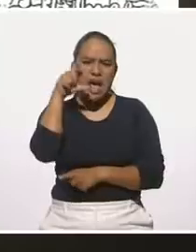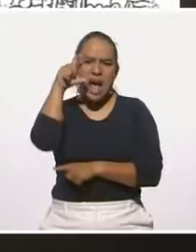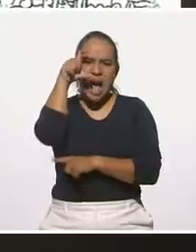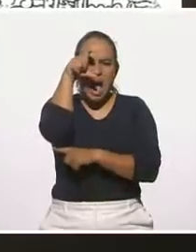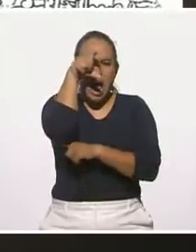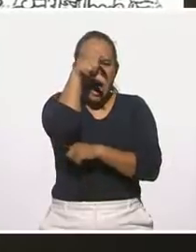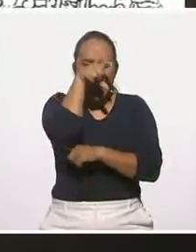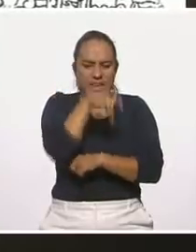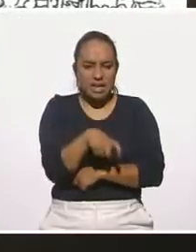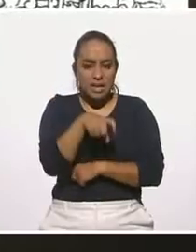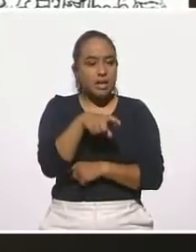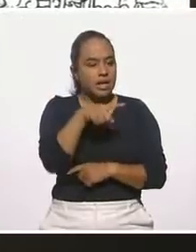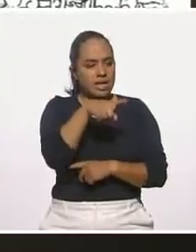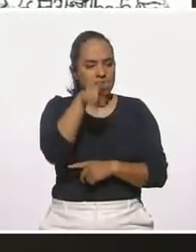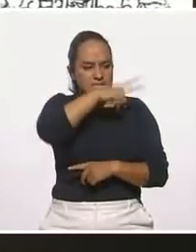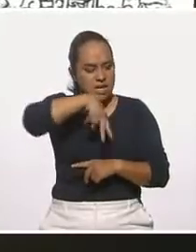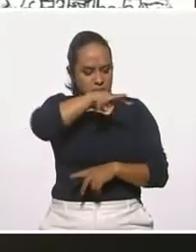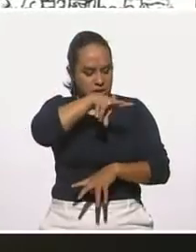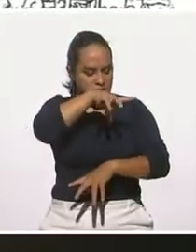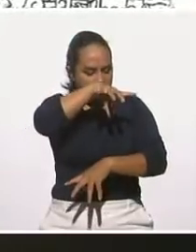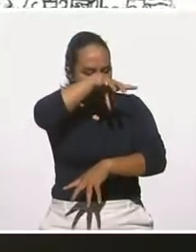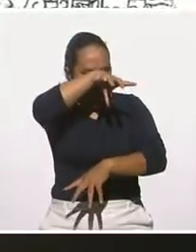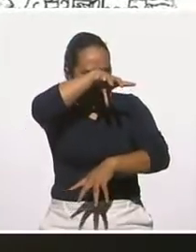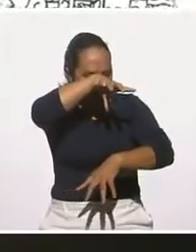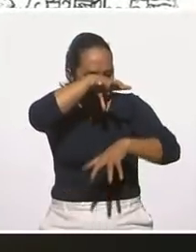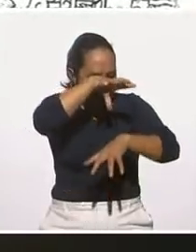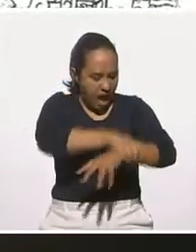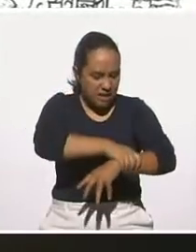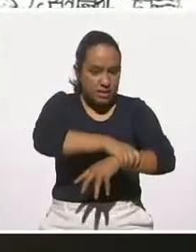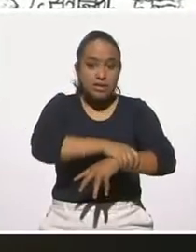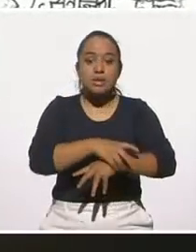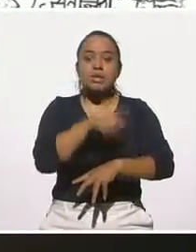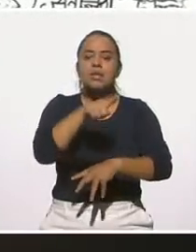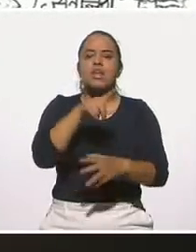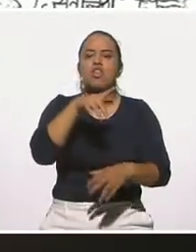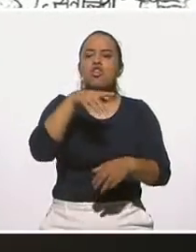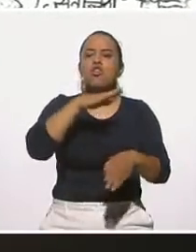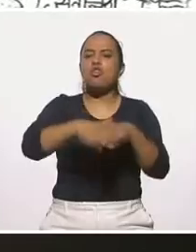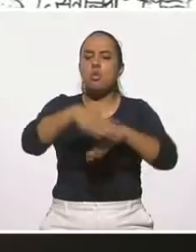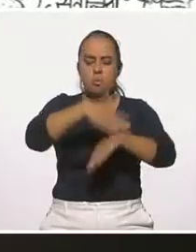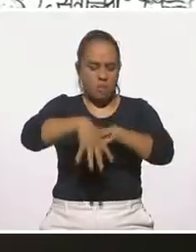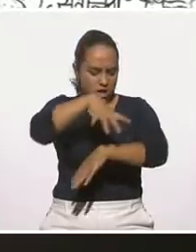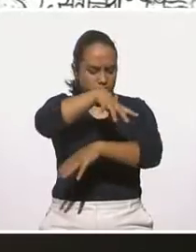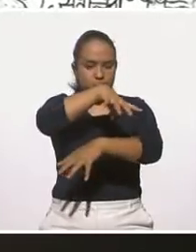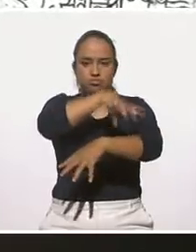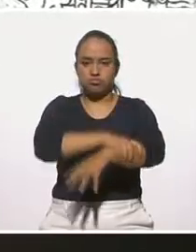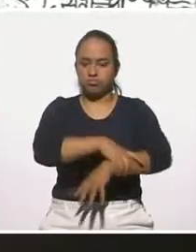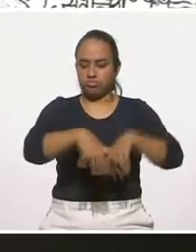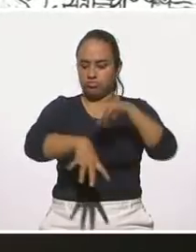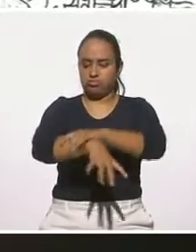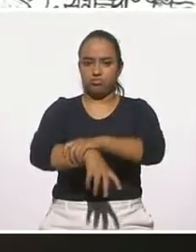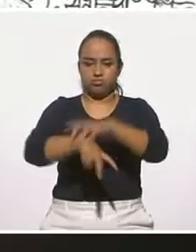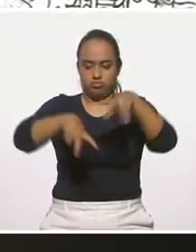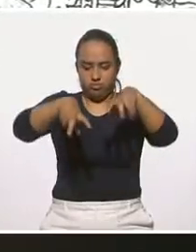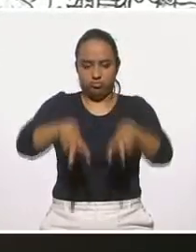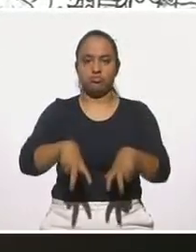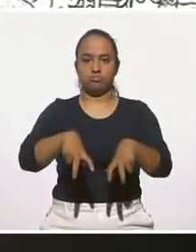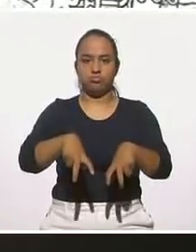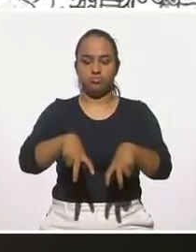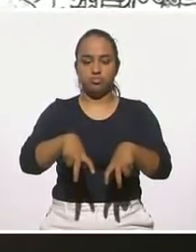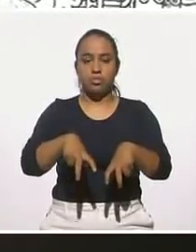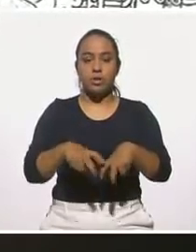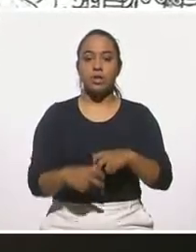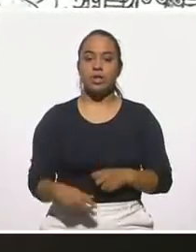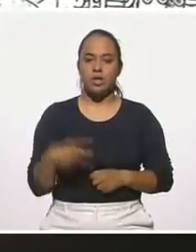dorada devorando una serpiente de cascabel parada sobre un nopal que emerge del cuerpo de una deidad y a